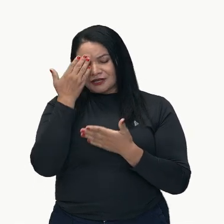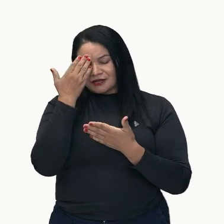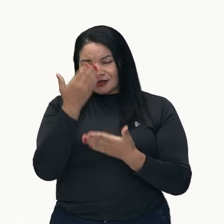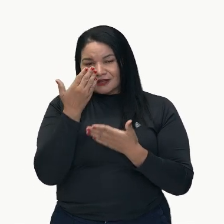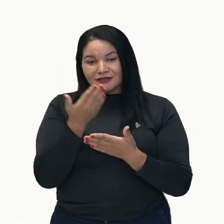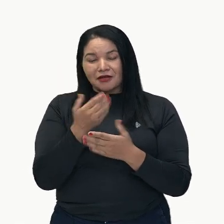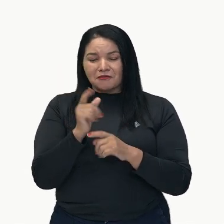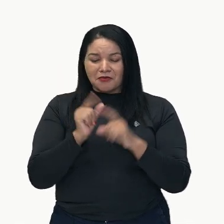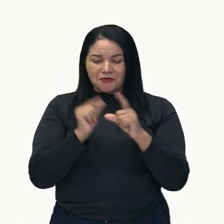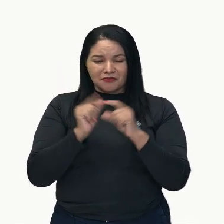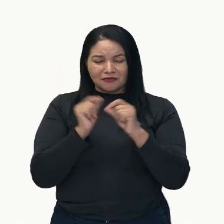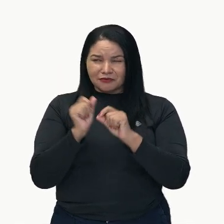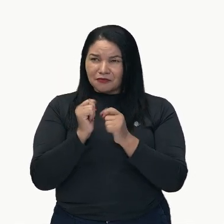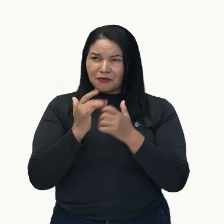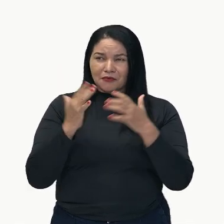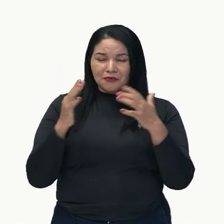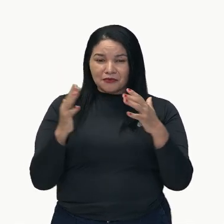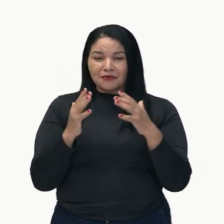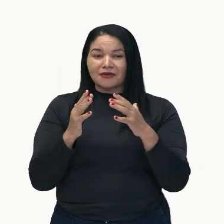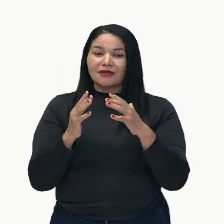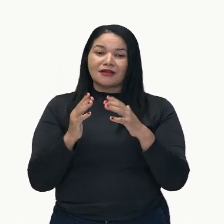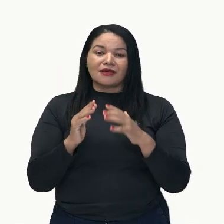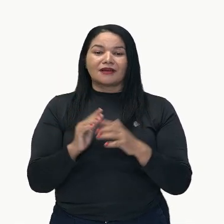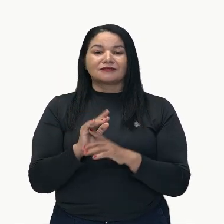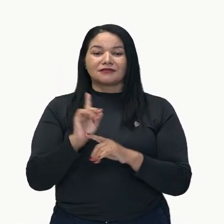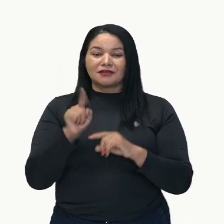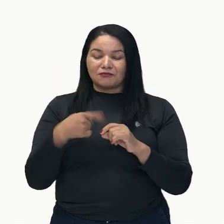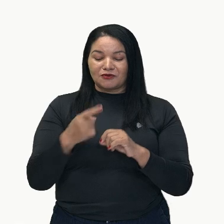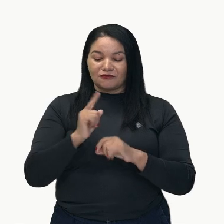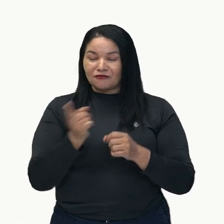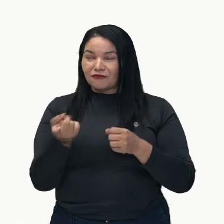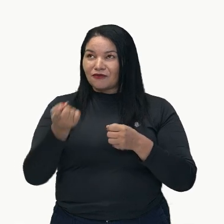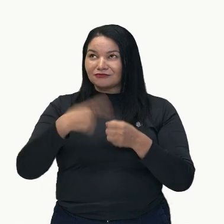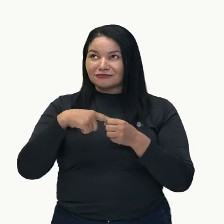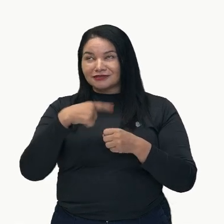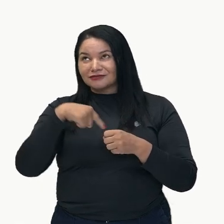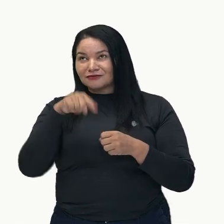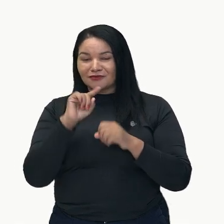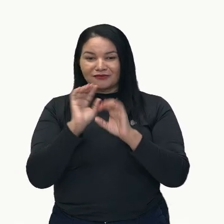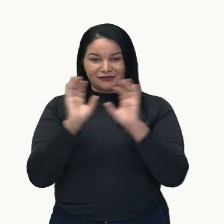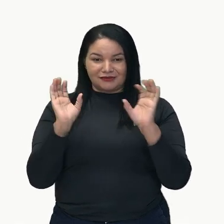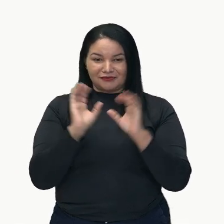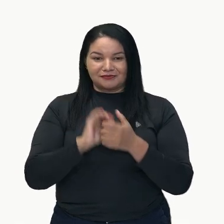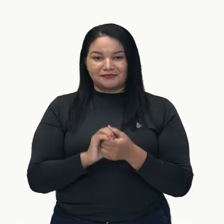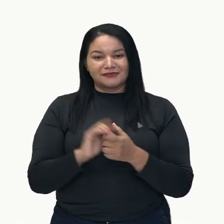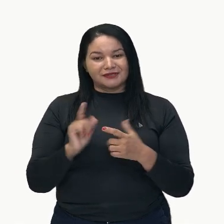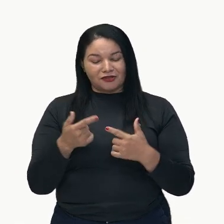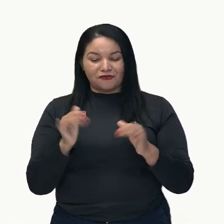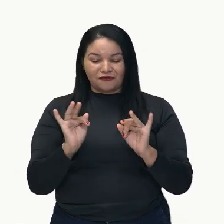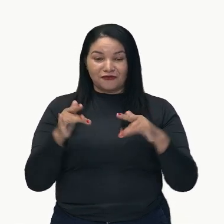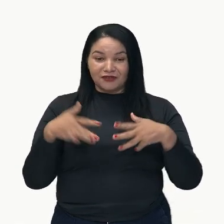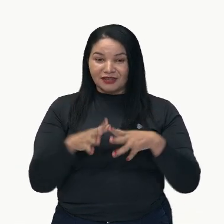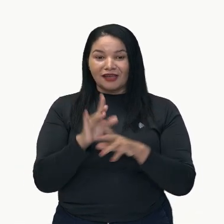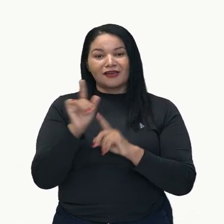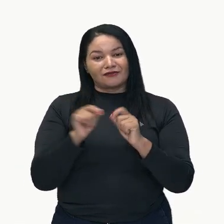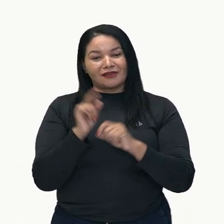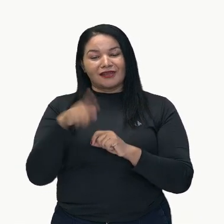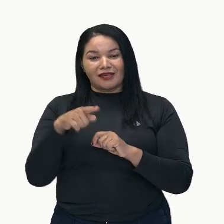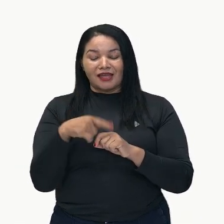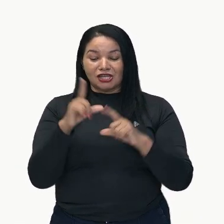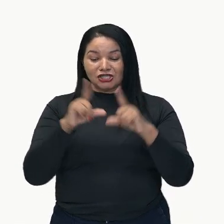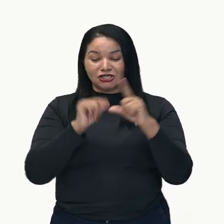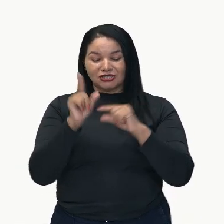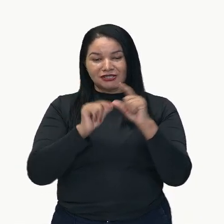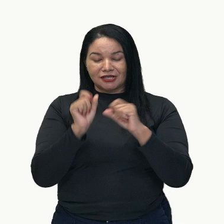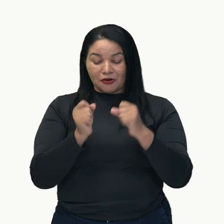intensamente antes de elevarse el cielo. Entonces, el clímax es la estrella recuperando